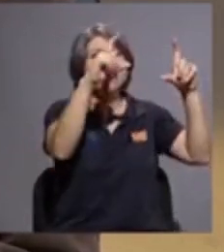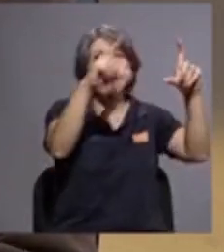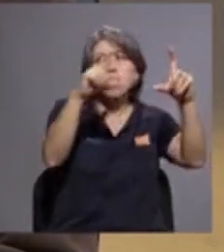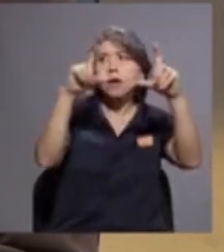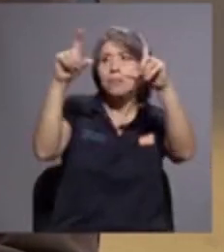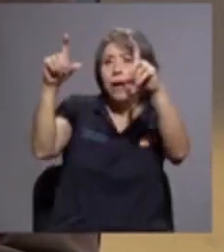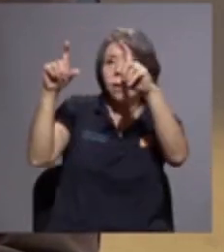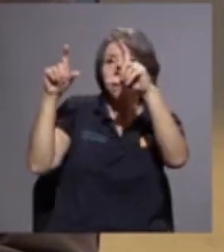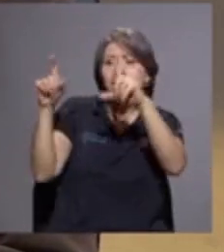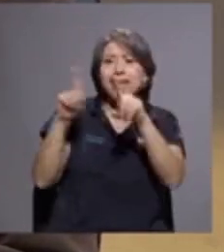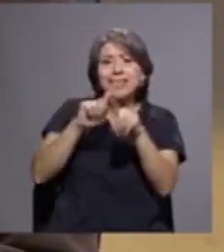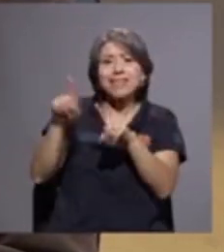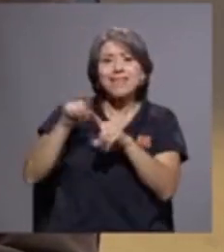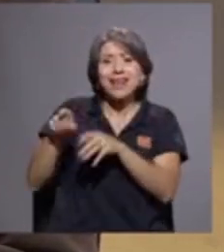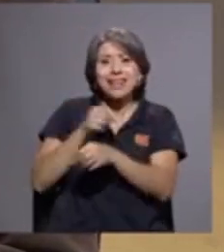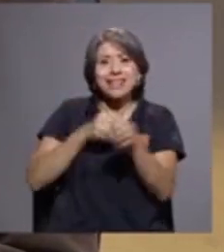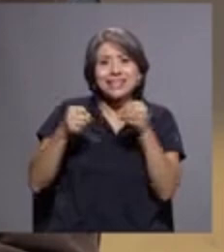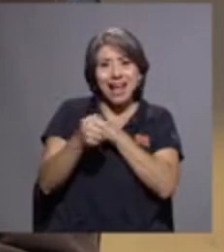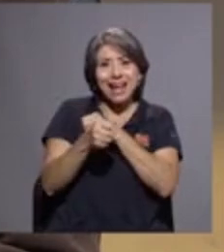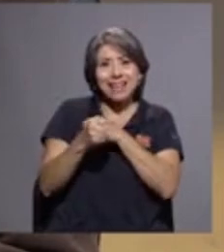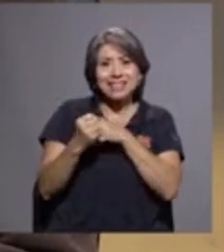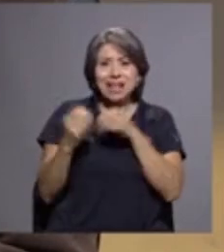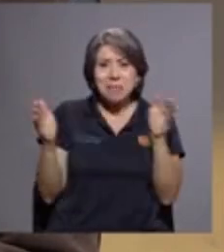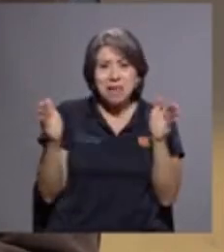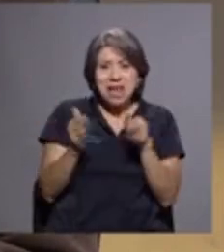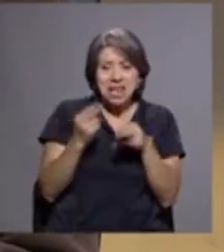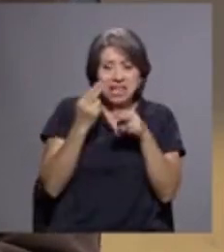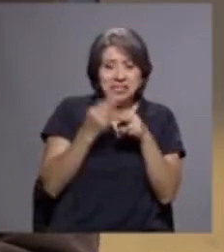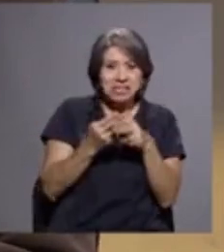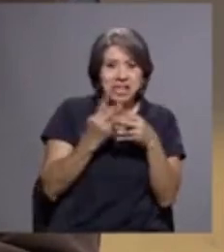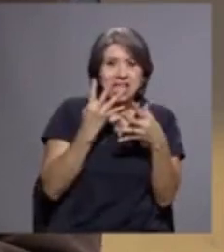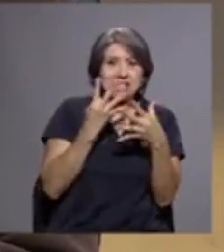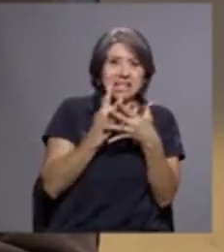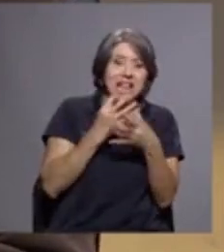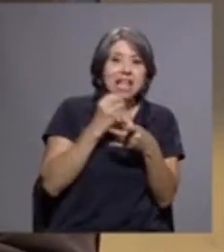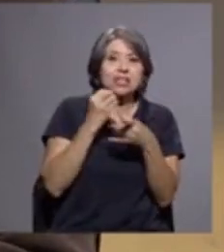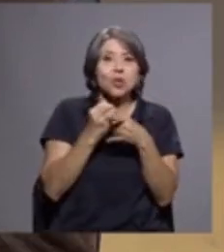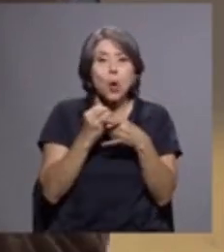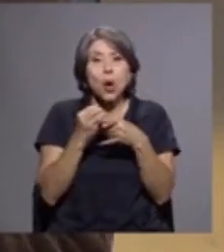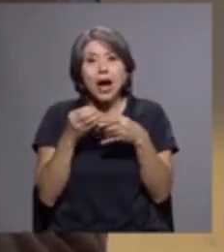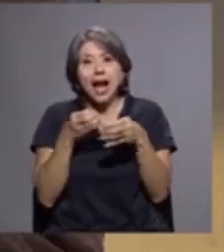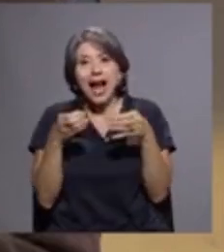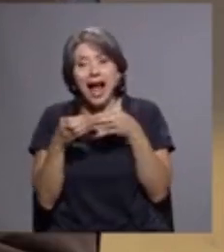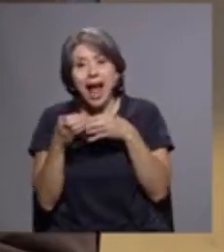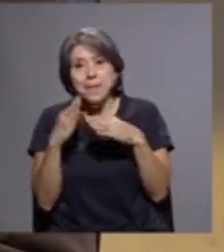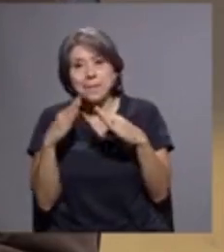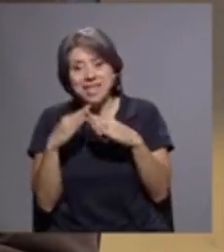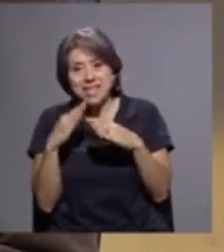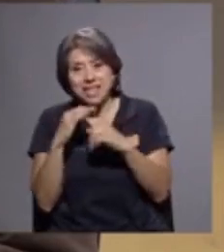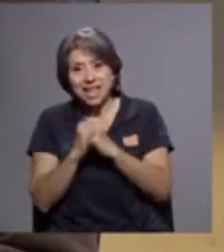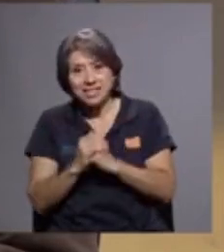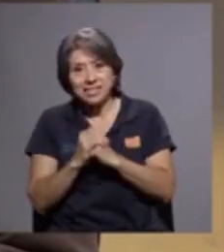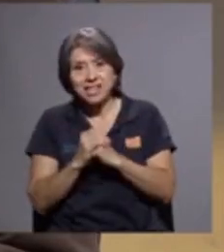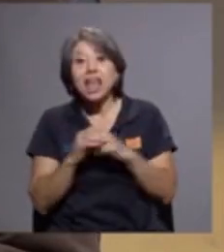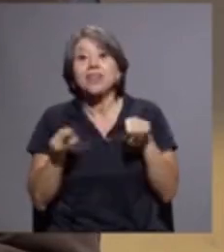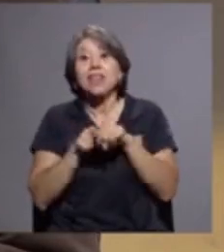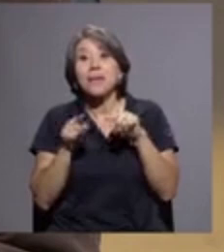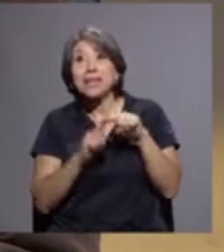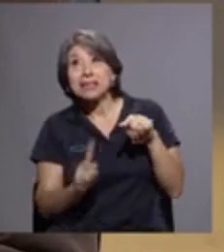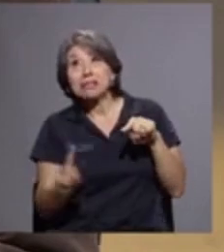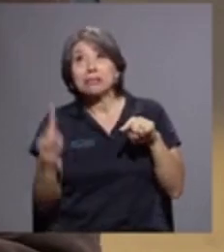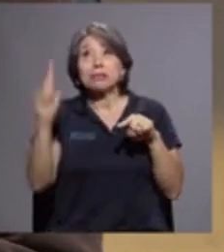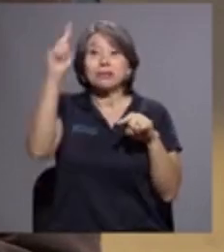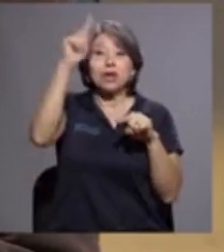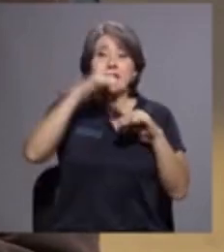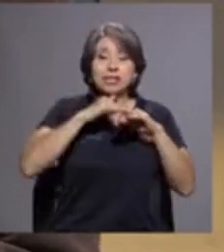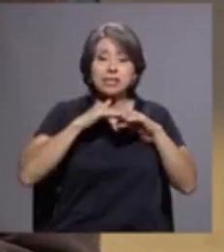pequeñas que le llamamos las celdas o las capillas hasta los grandes salones de la planta baja y la planta alta él hizo